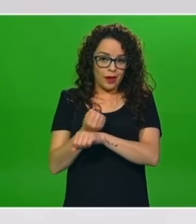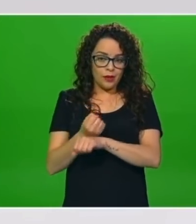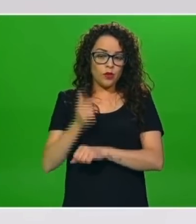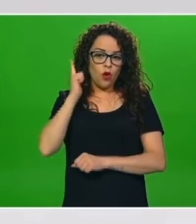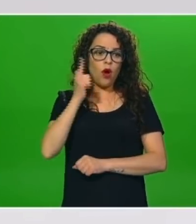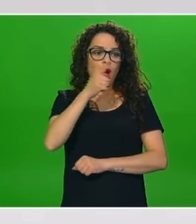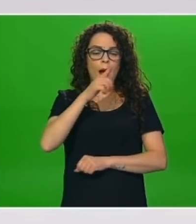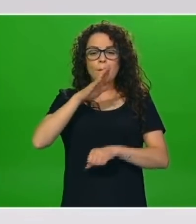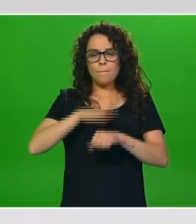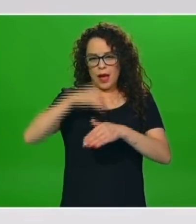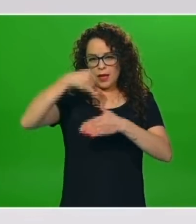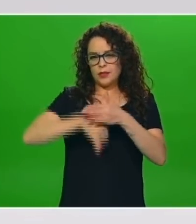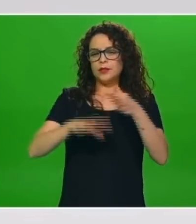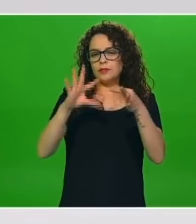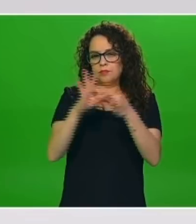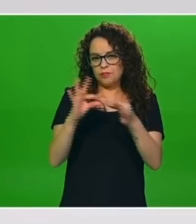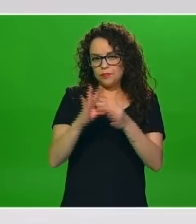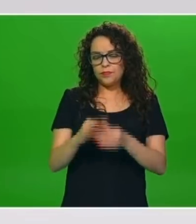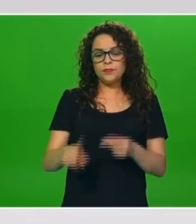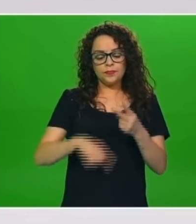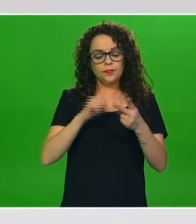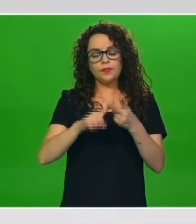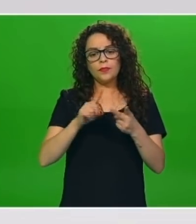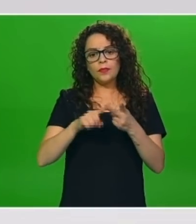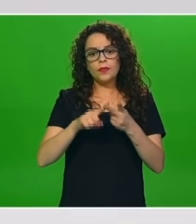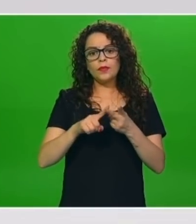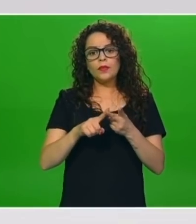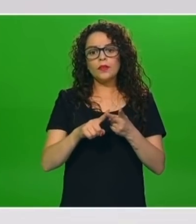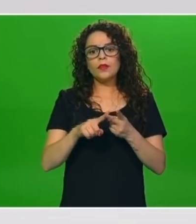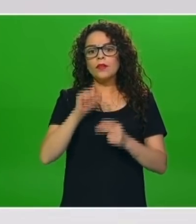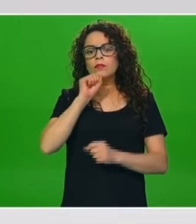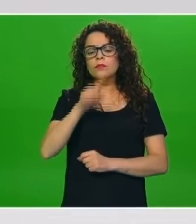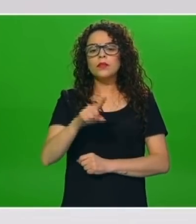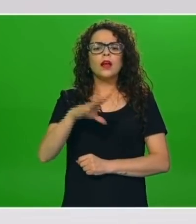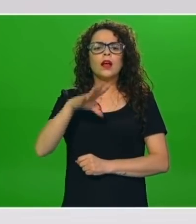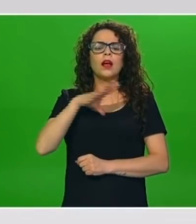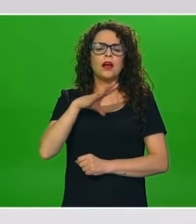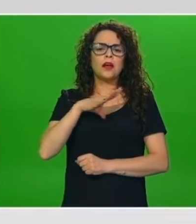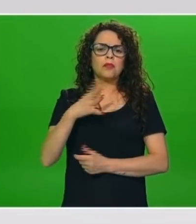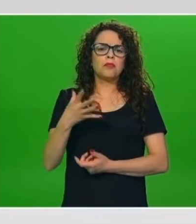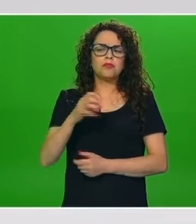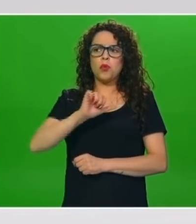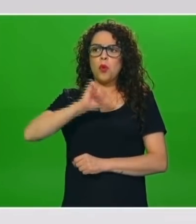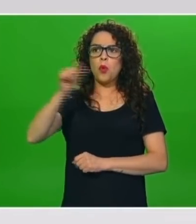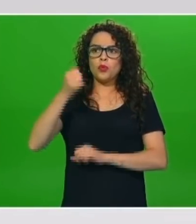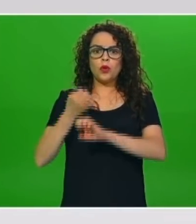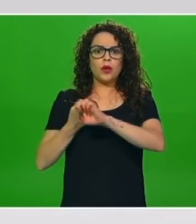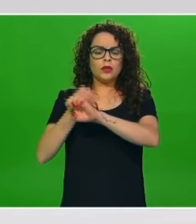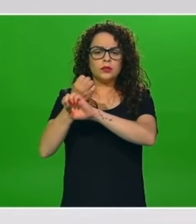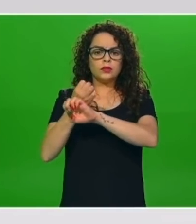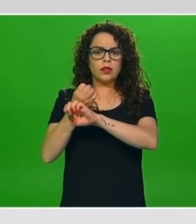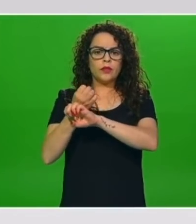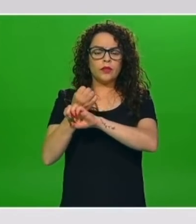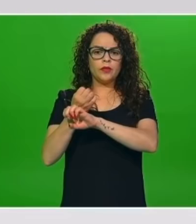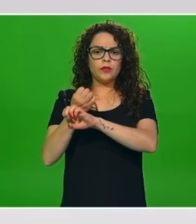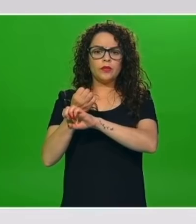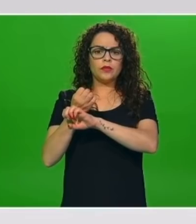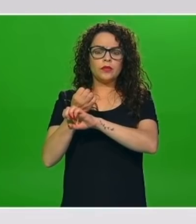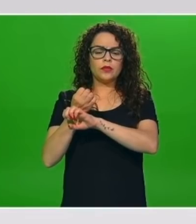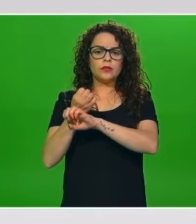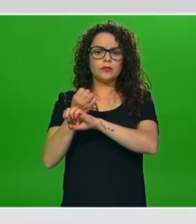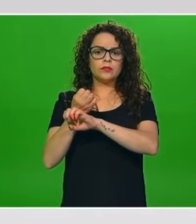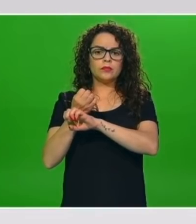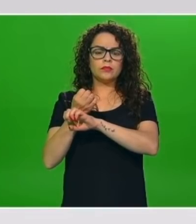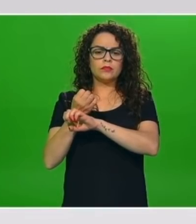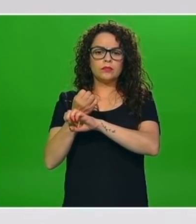Y también, creo que ningún otro Estado ha vuelto a clases,